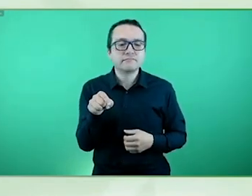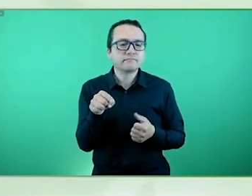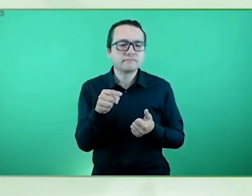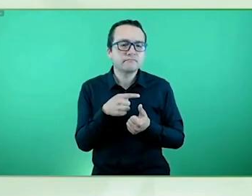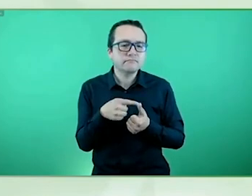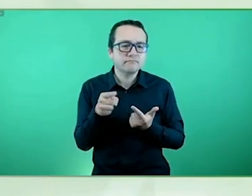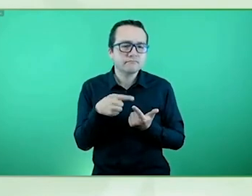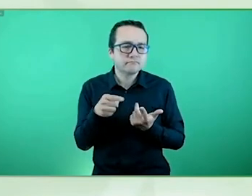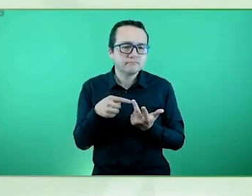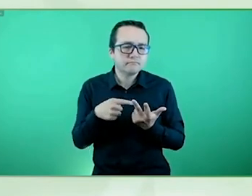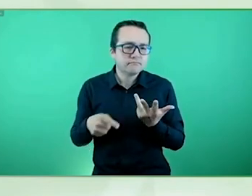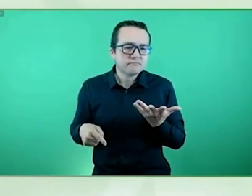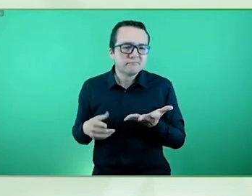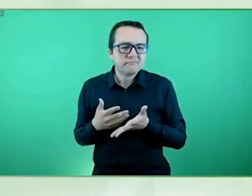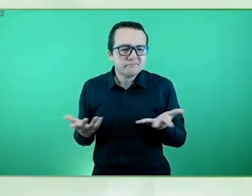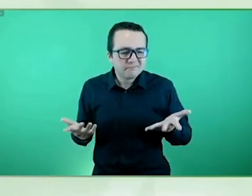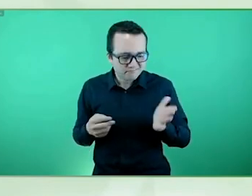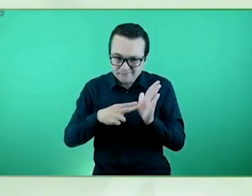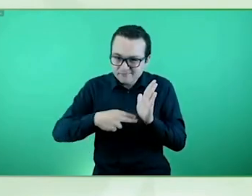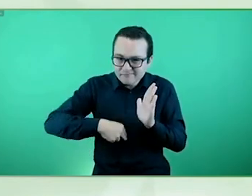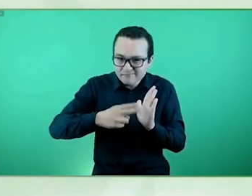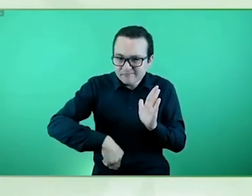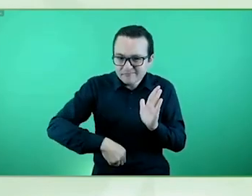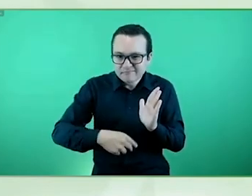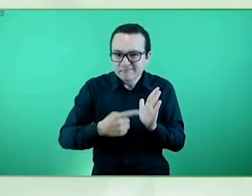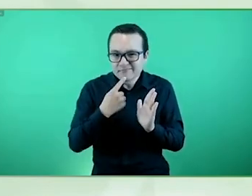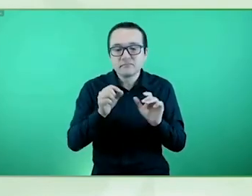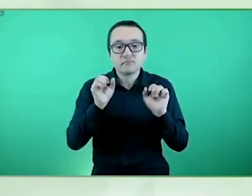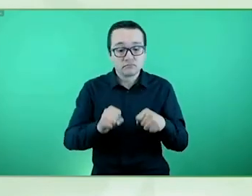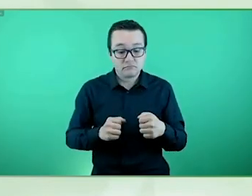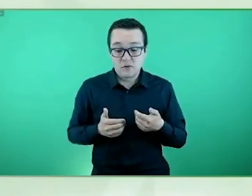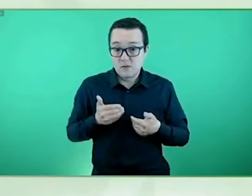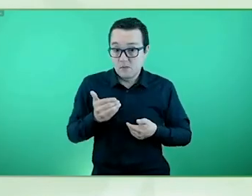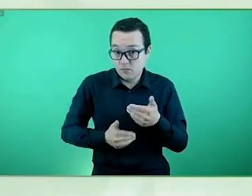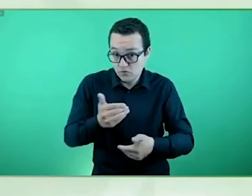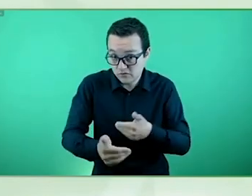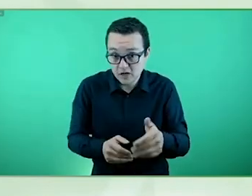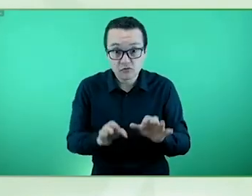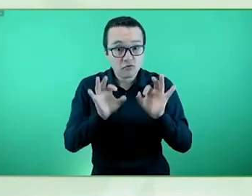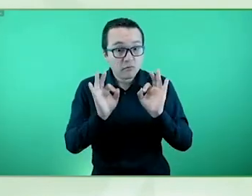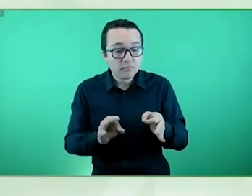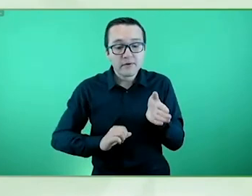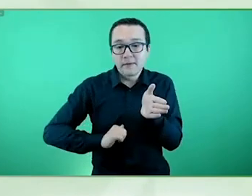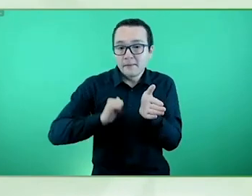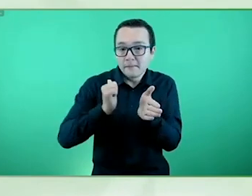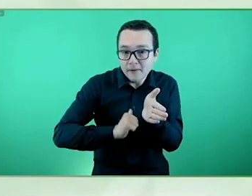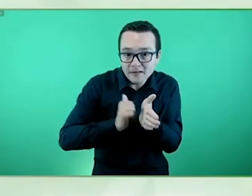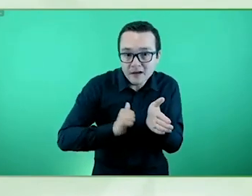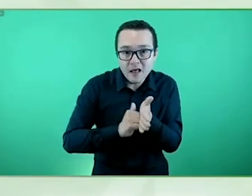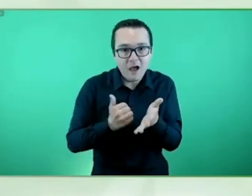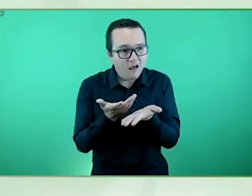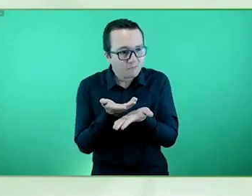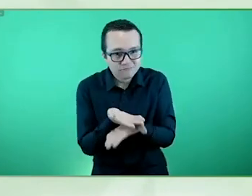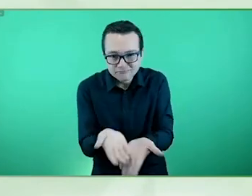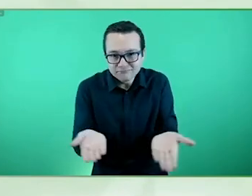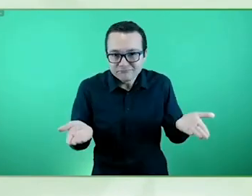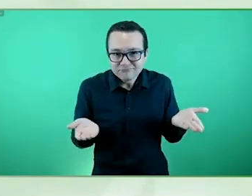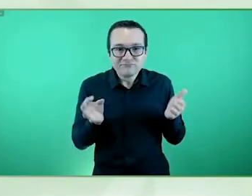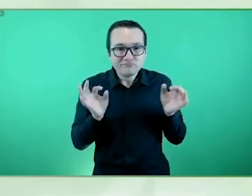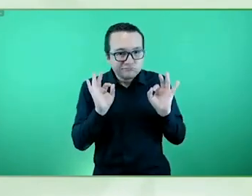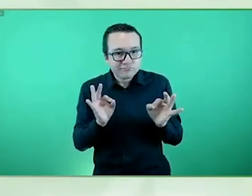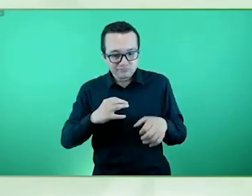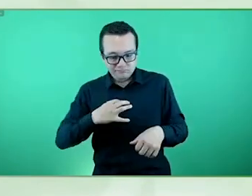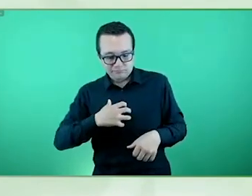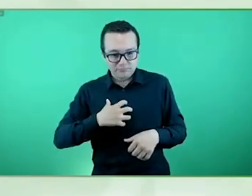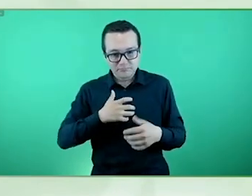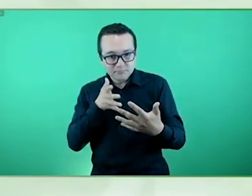garantizar que los procedimientos, instalaciones y los materiales electorales sean adecuados, accesibles, fáciles